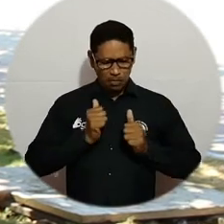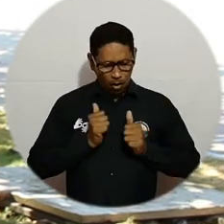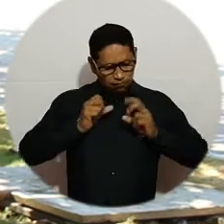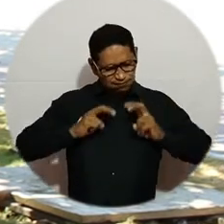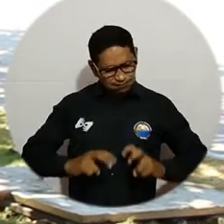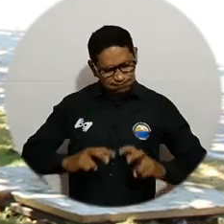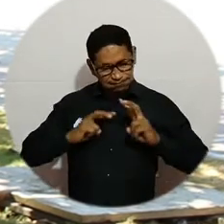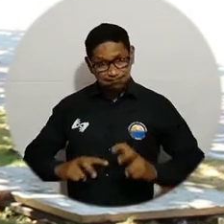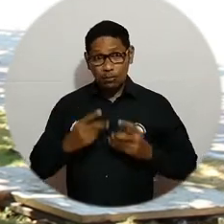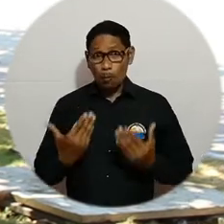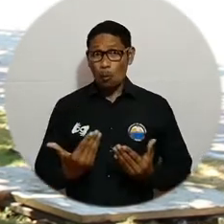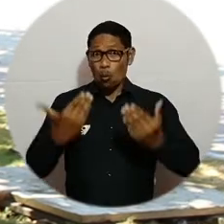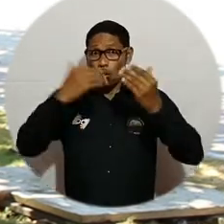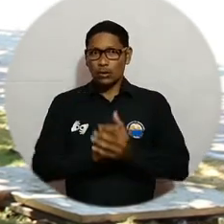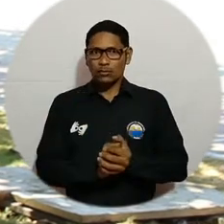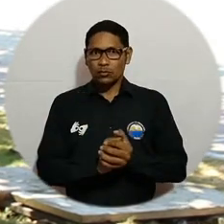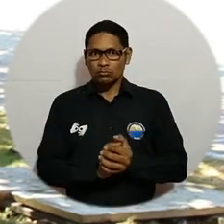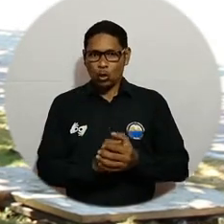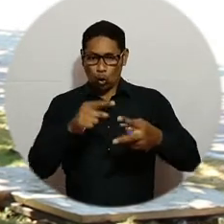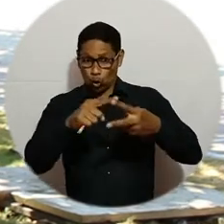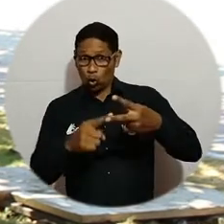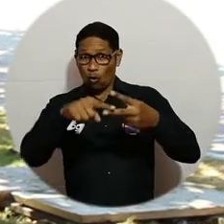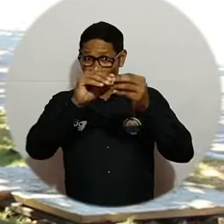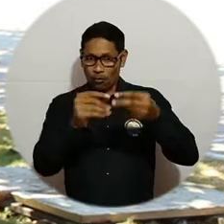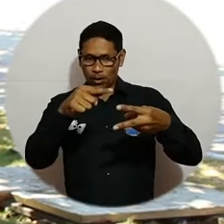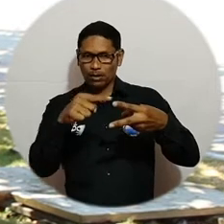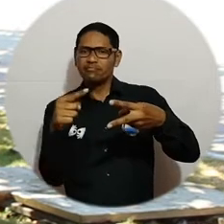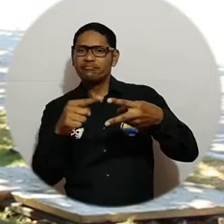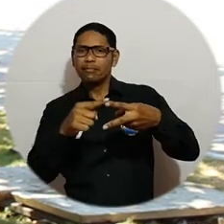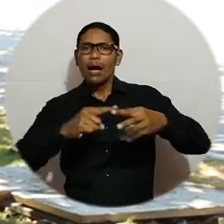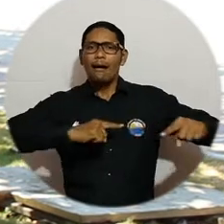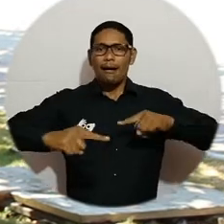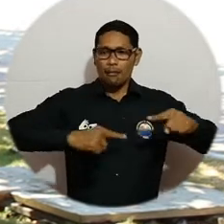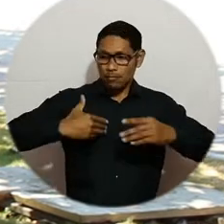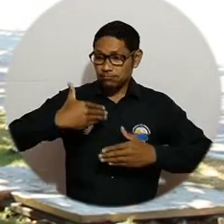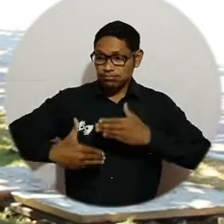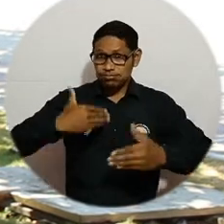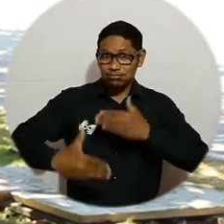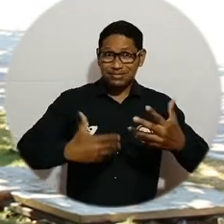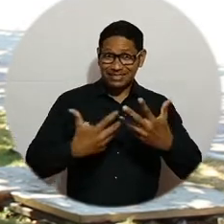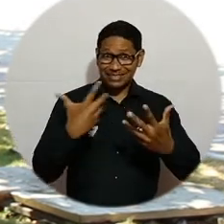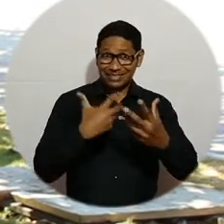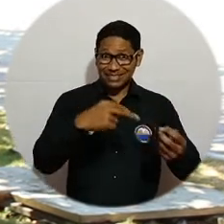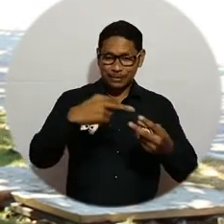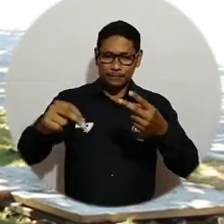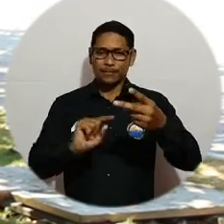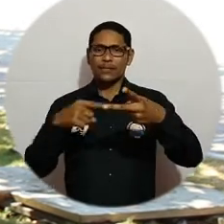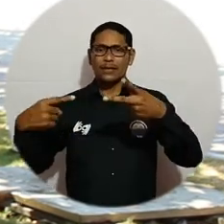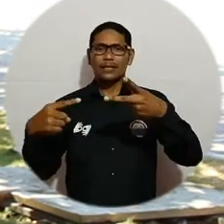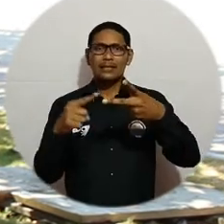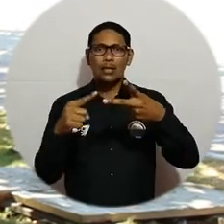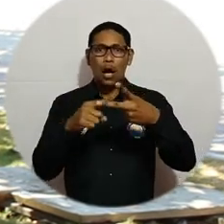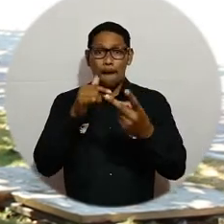formando investigadores autónomos del más alto nivel en dos itinerarios o líneas de formación, la primera Administración y Desarrollo de los